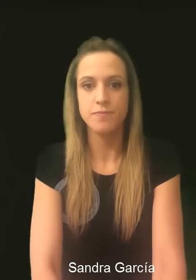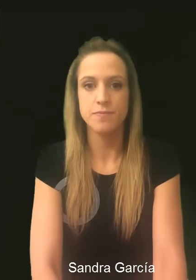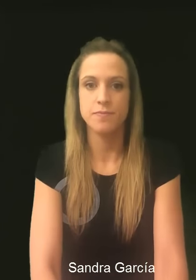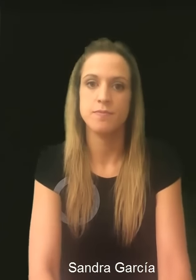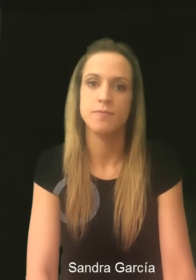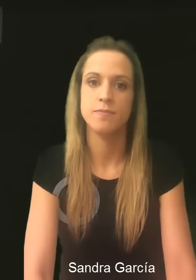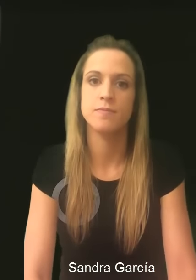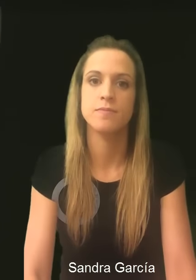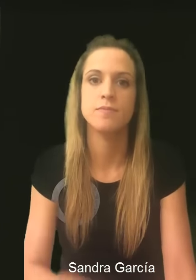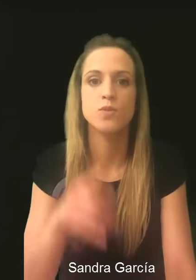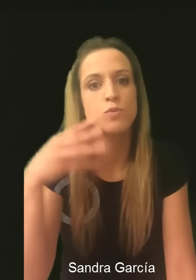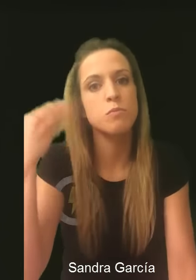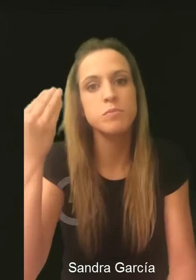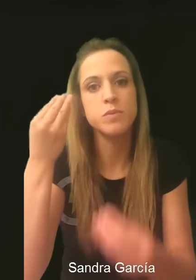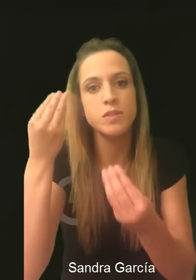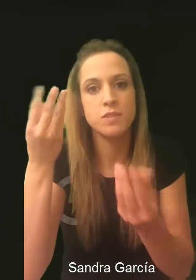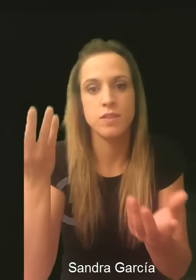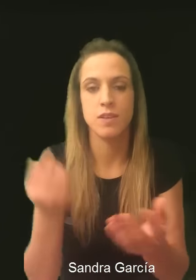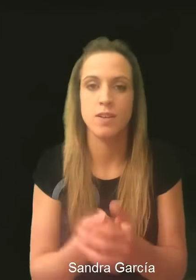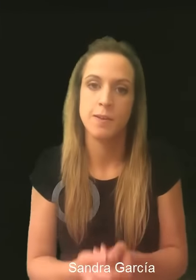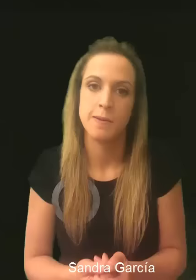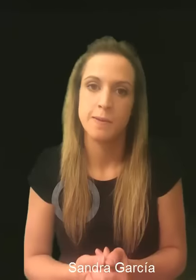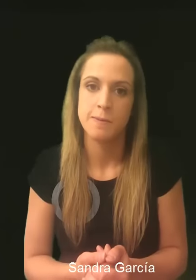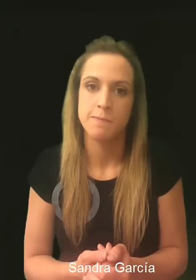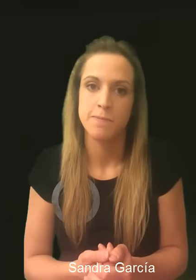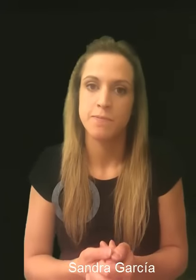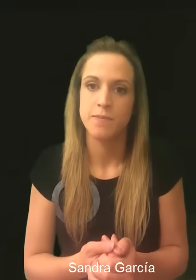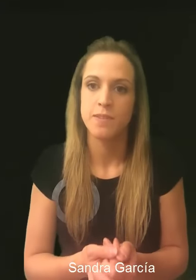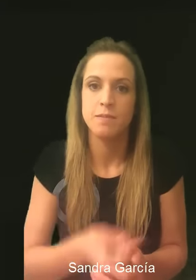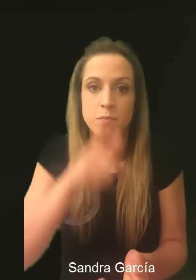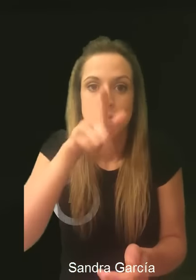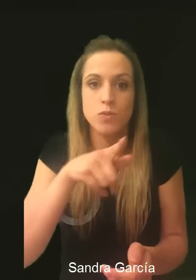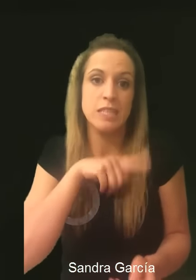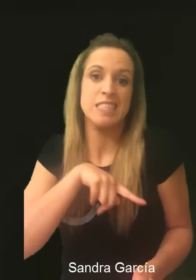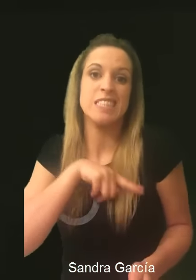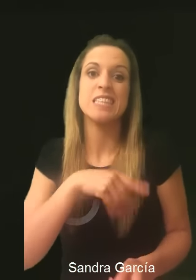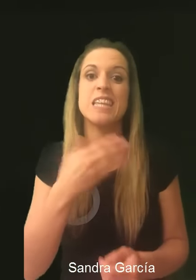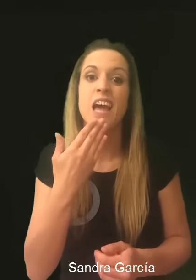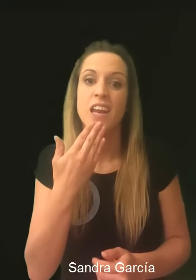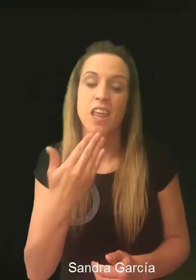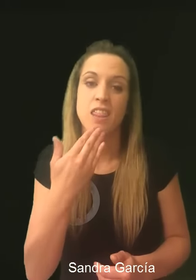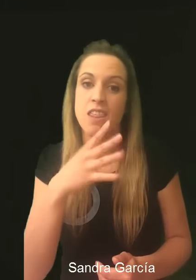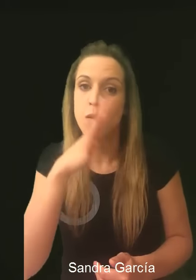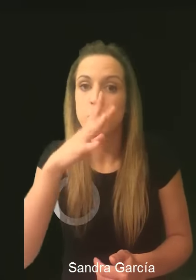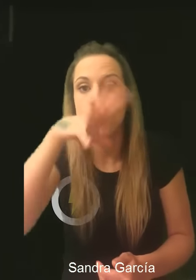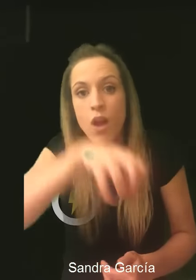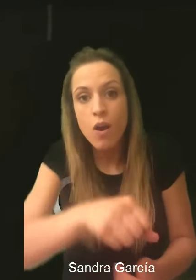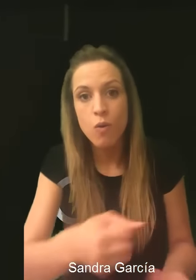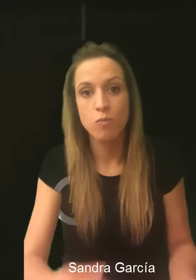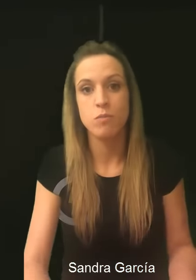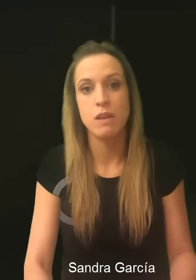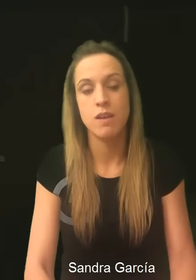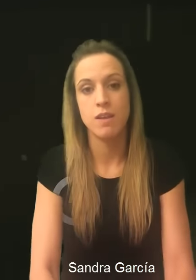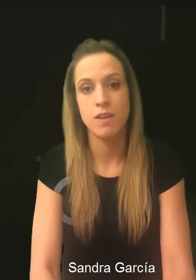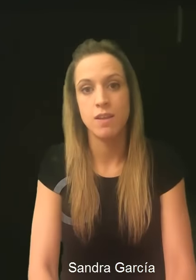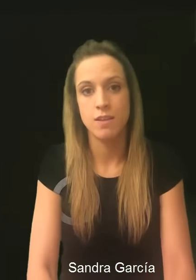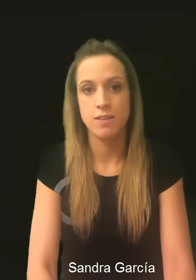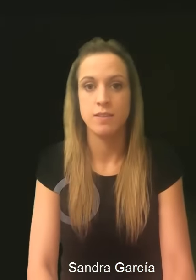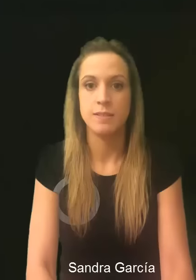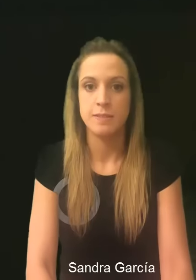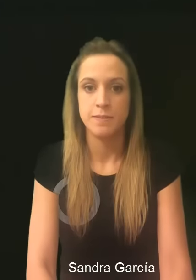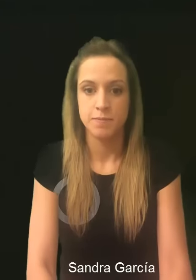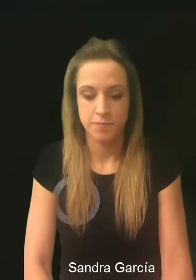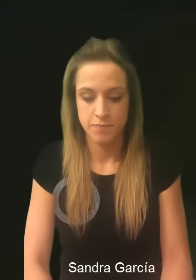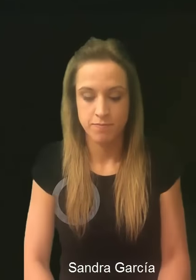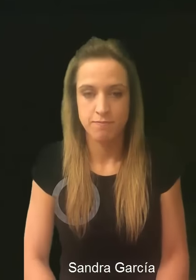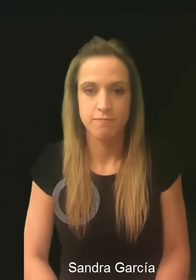que vale cuatro euros, una braga corporativa nuestra. Pues bueno, este tipo de cosas, este tipo de cosas no se la pueden